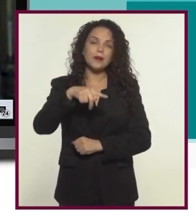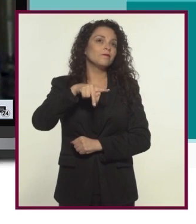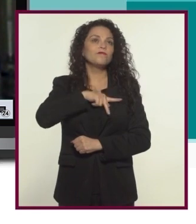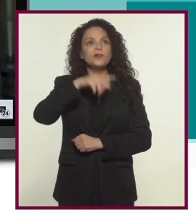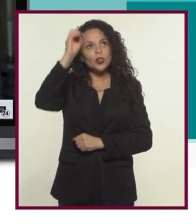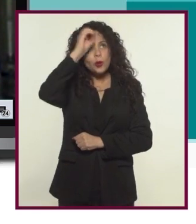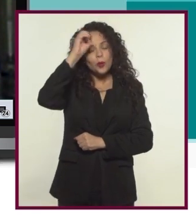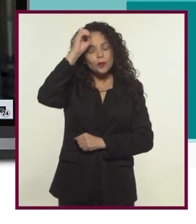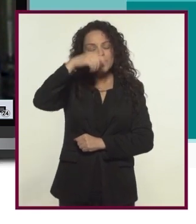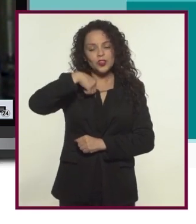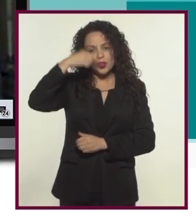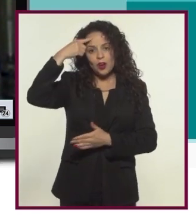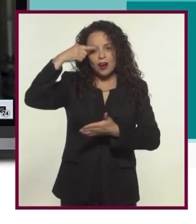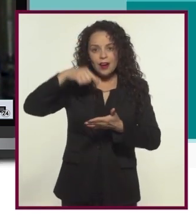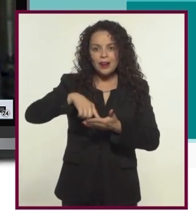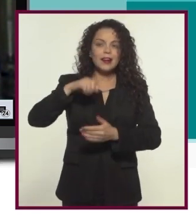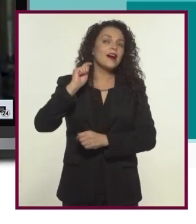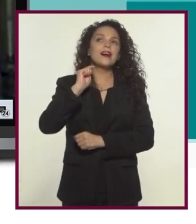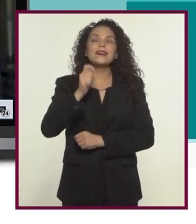que también vemos